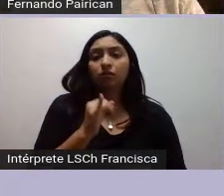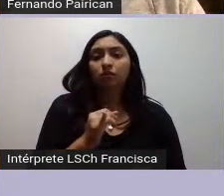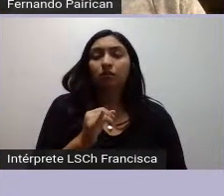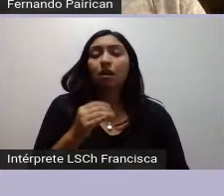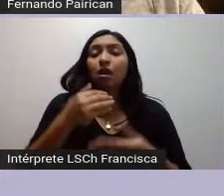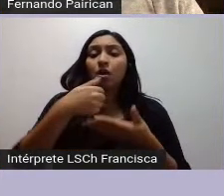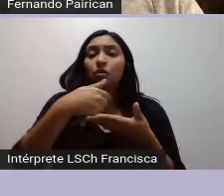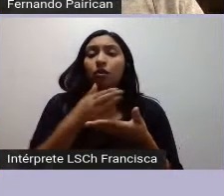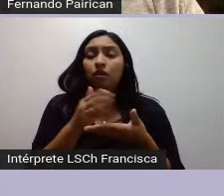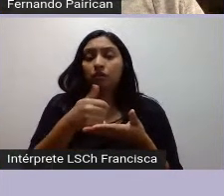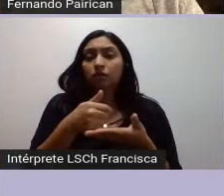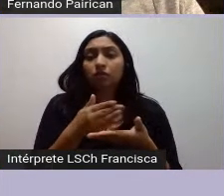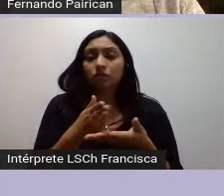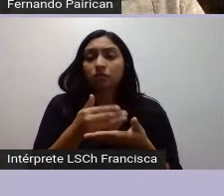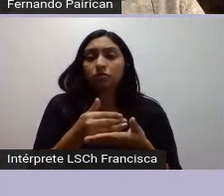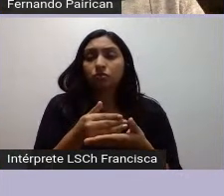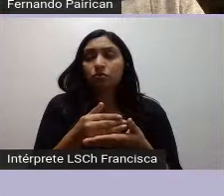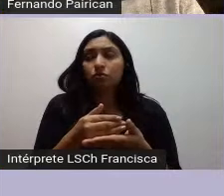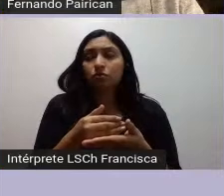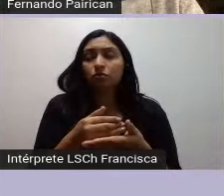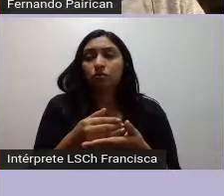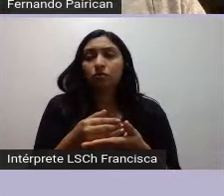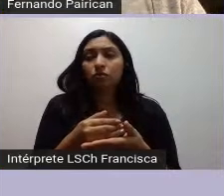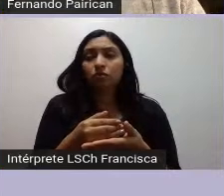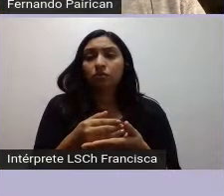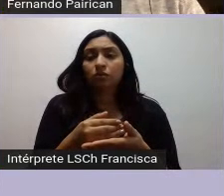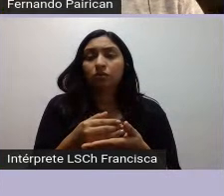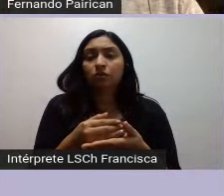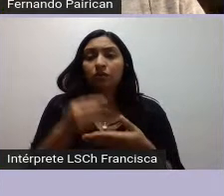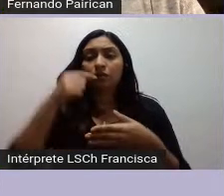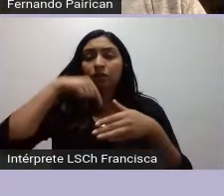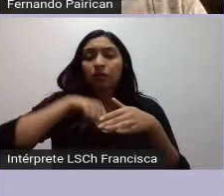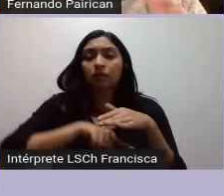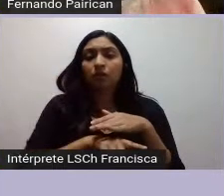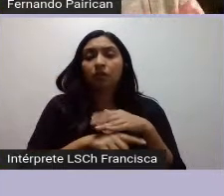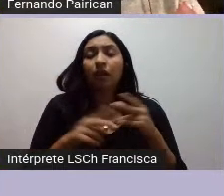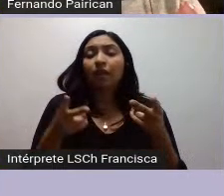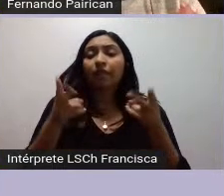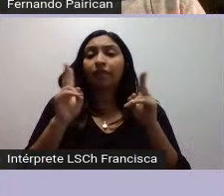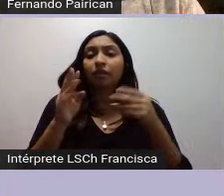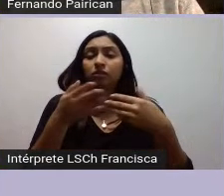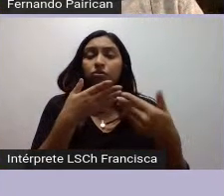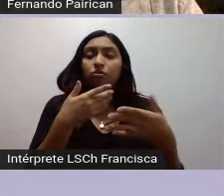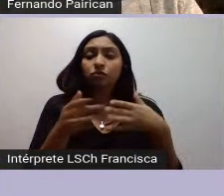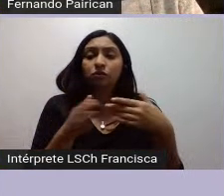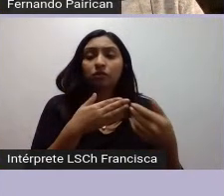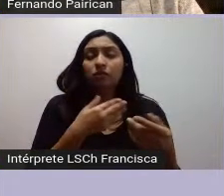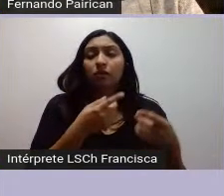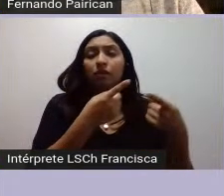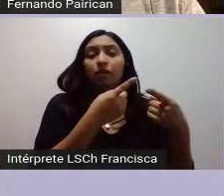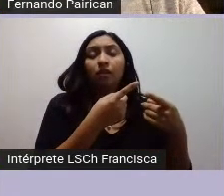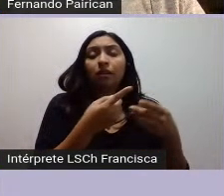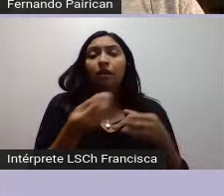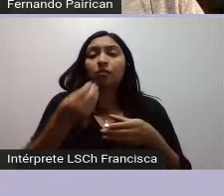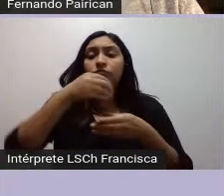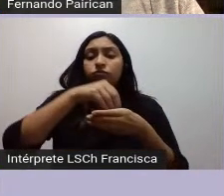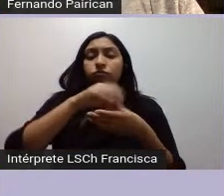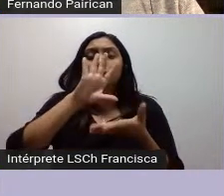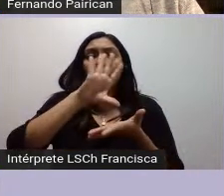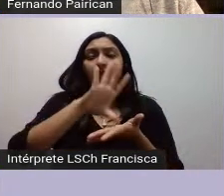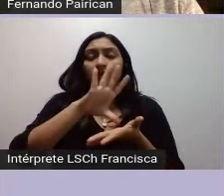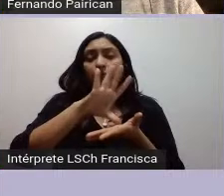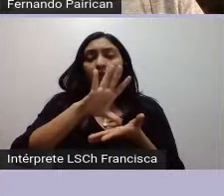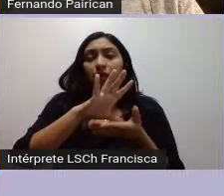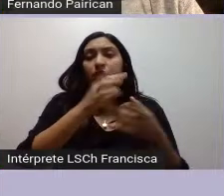plantea ya en su en su en su interior los derechos de la naturaleza a la plurinacionalidad como un concepto se